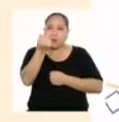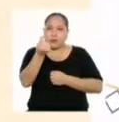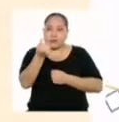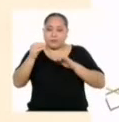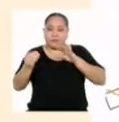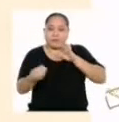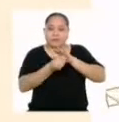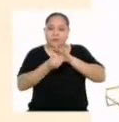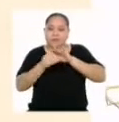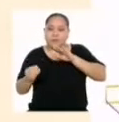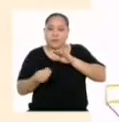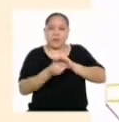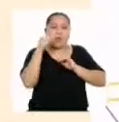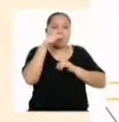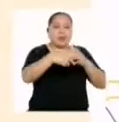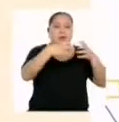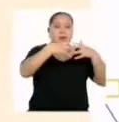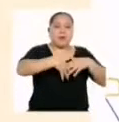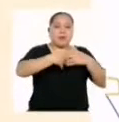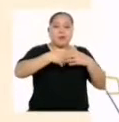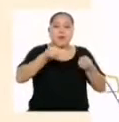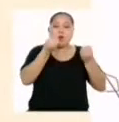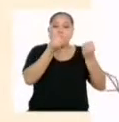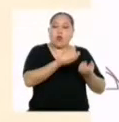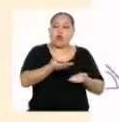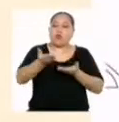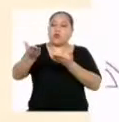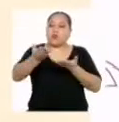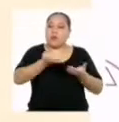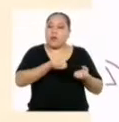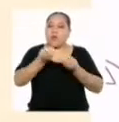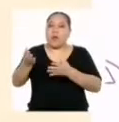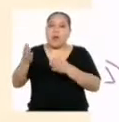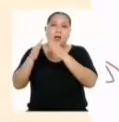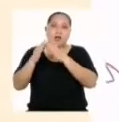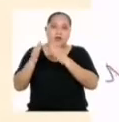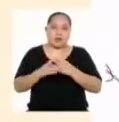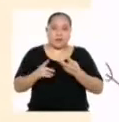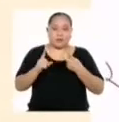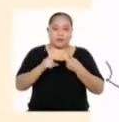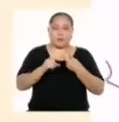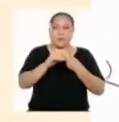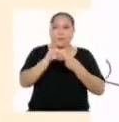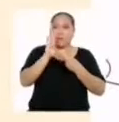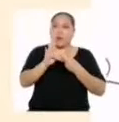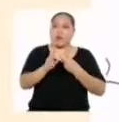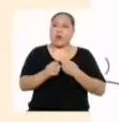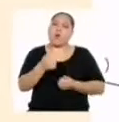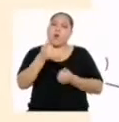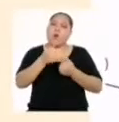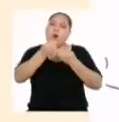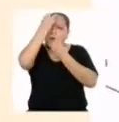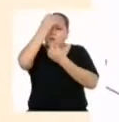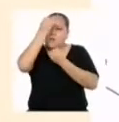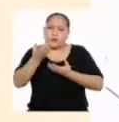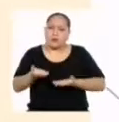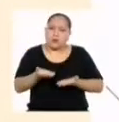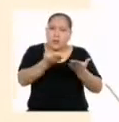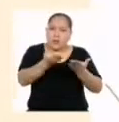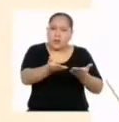soles Que tiene una empresa por cada envío a domicilio o delivery que realiza. B. ¿Con qué información contamos?